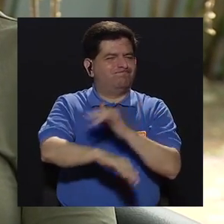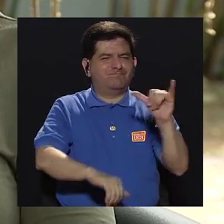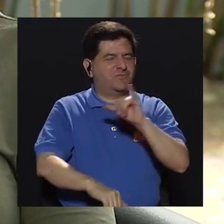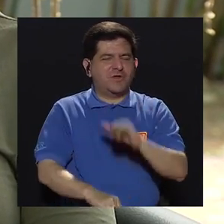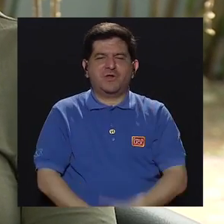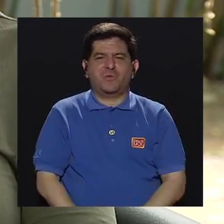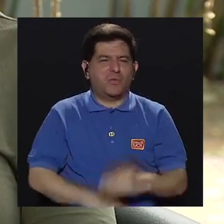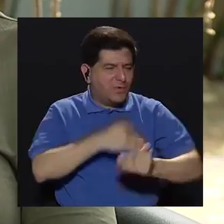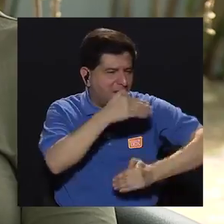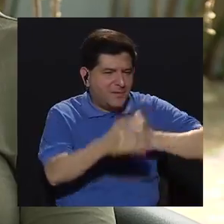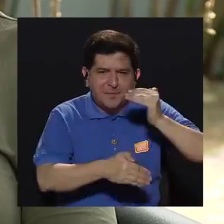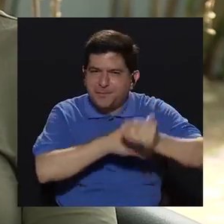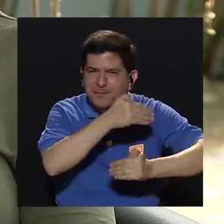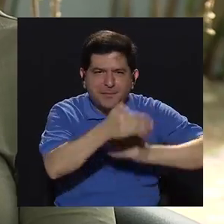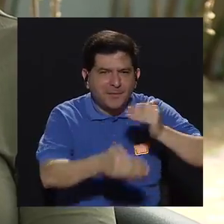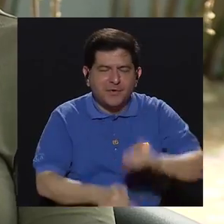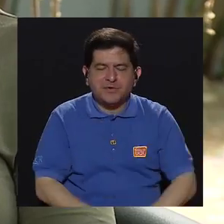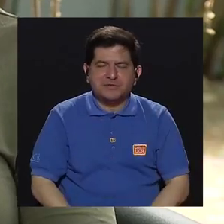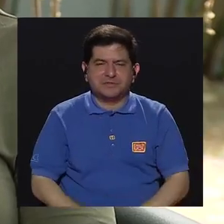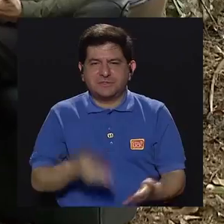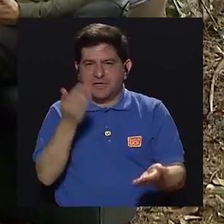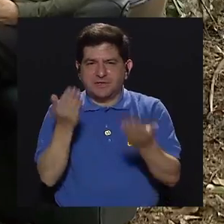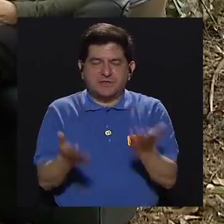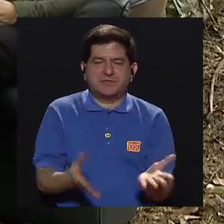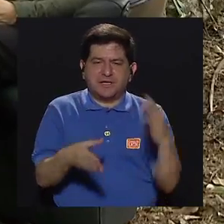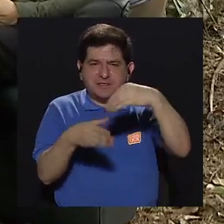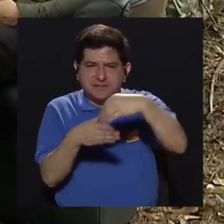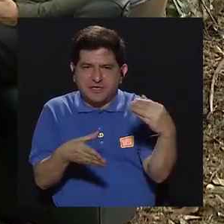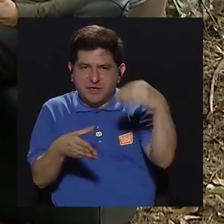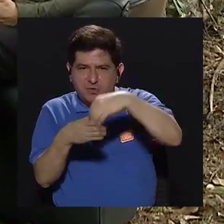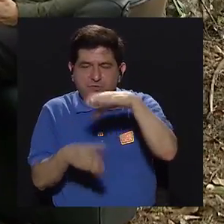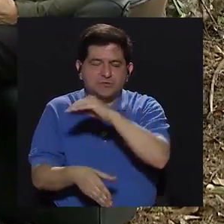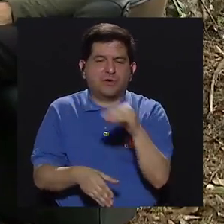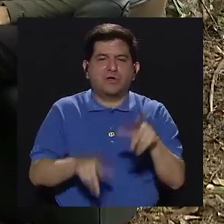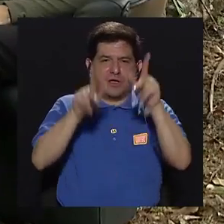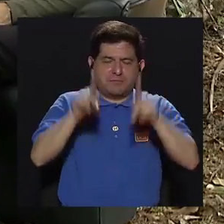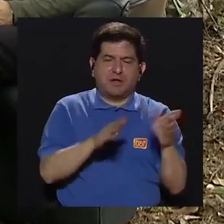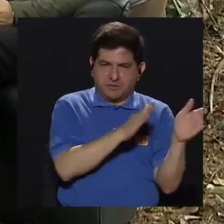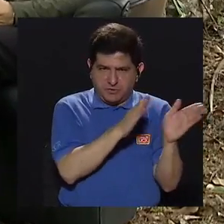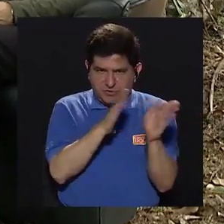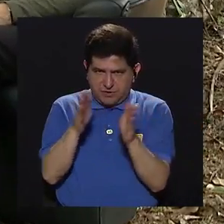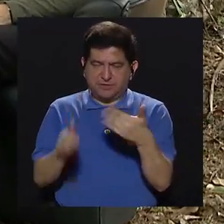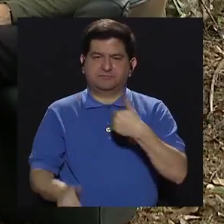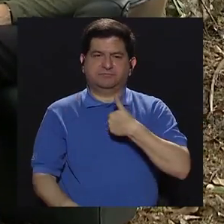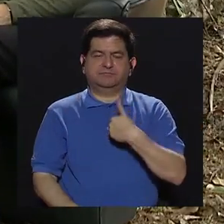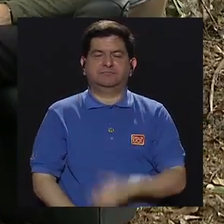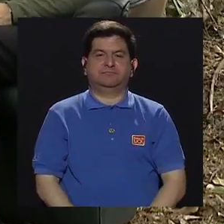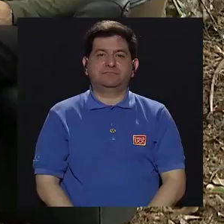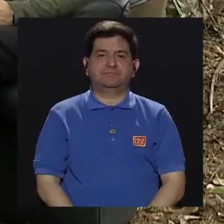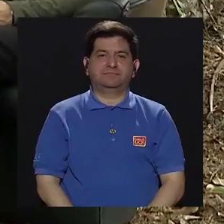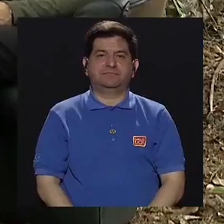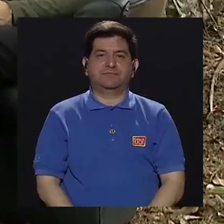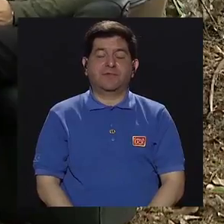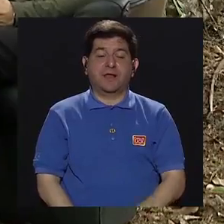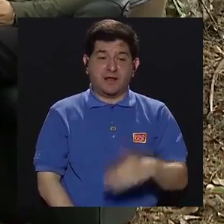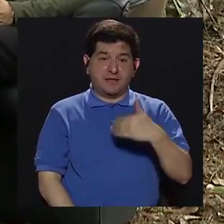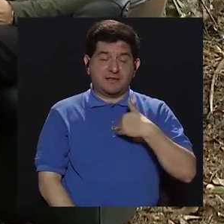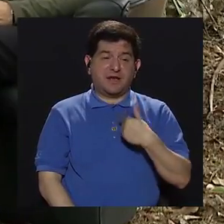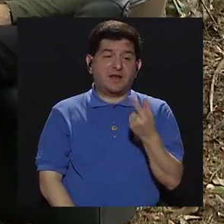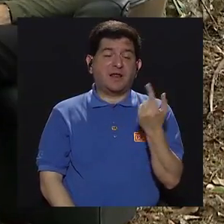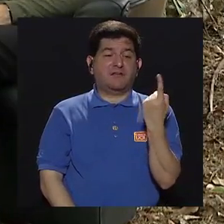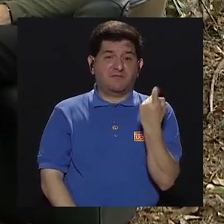mismo ritmo que las incorporaciones y la formación. Entonces tenemos alto